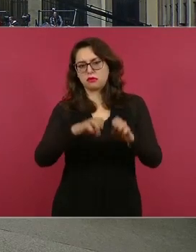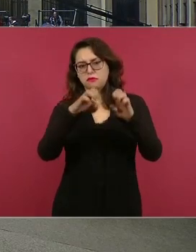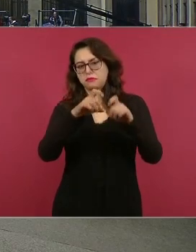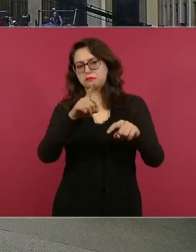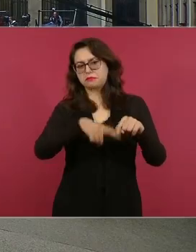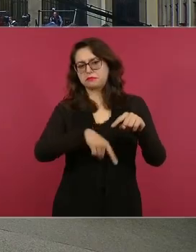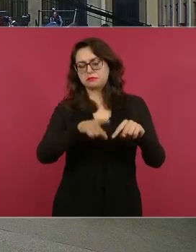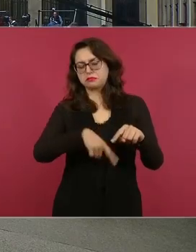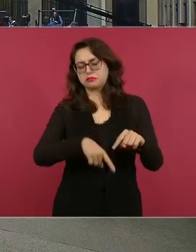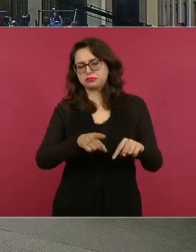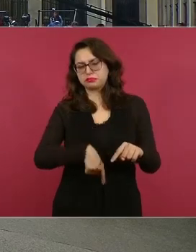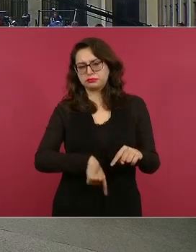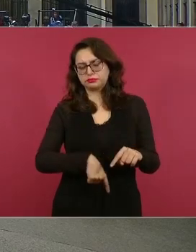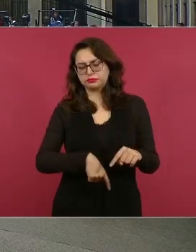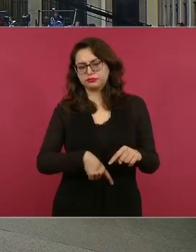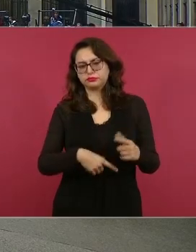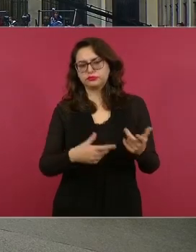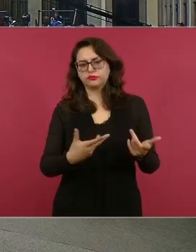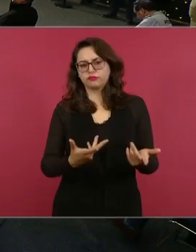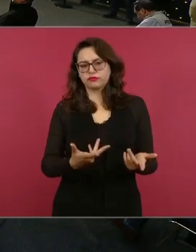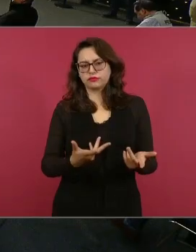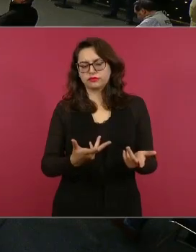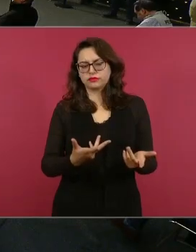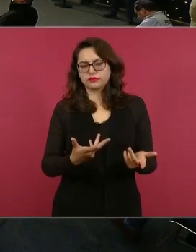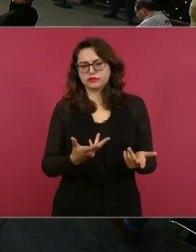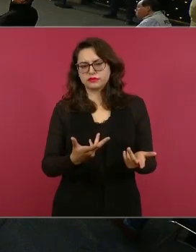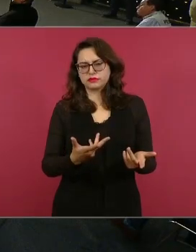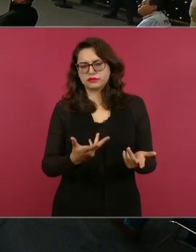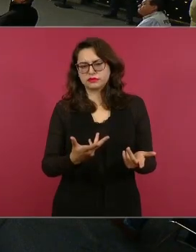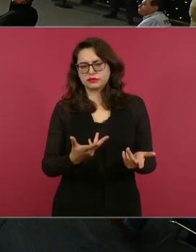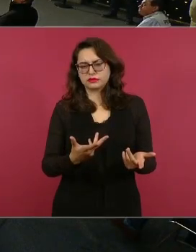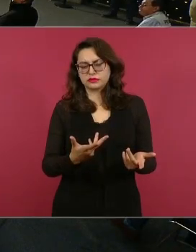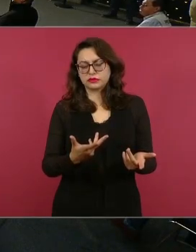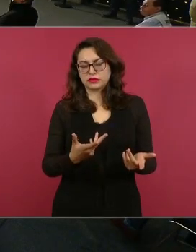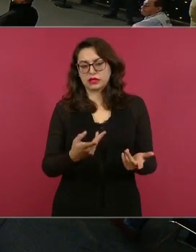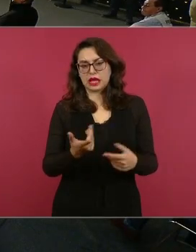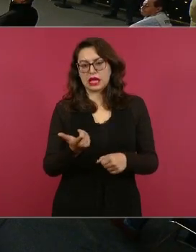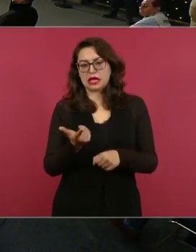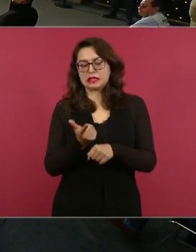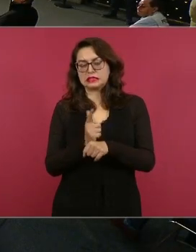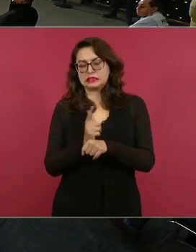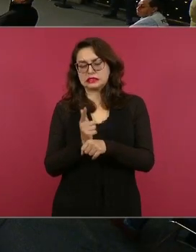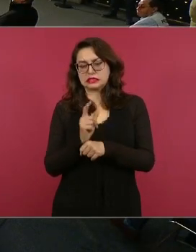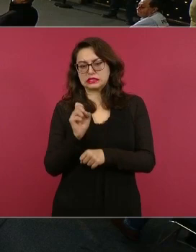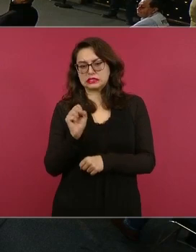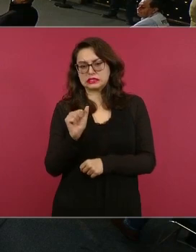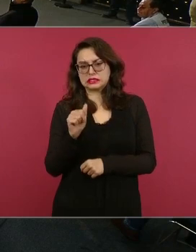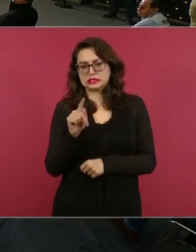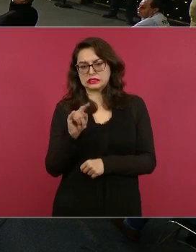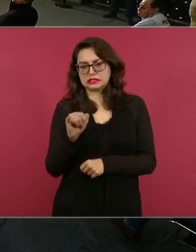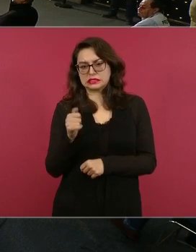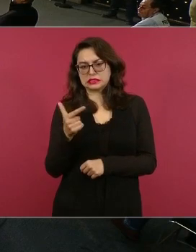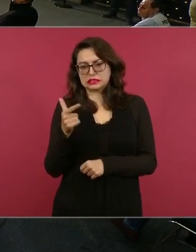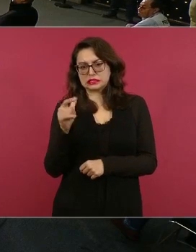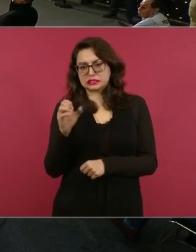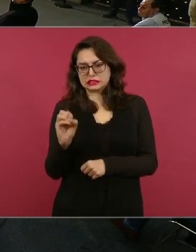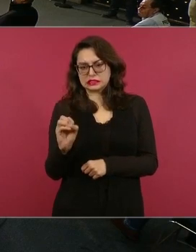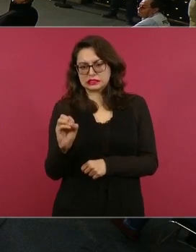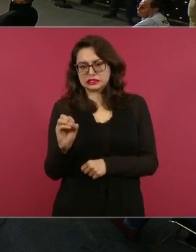los bienes les fueron decomisados a la Ceporver el licenciado Santiago Muñoz Márquez supuestamente